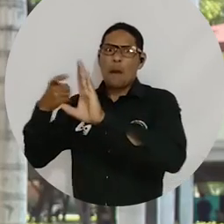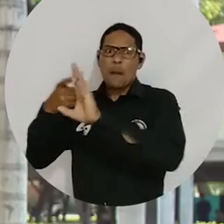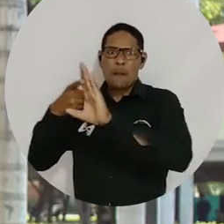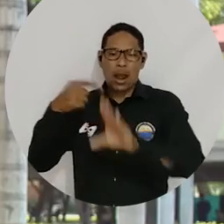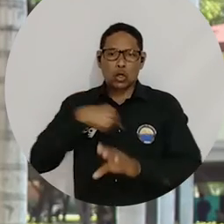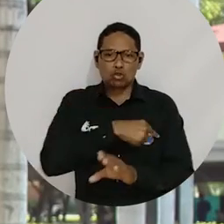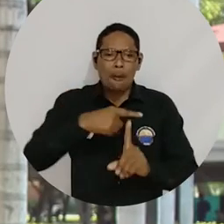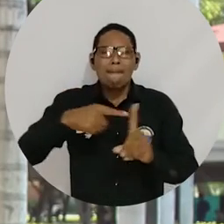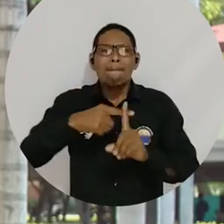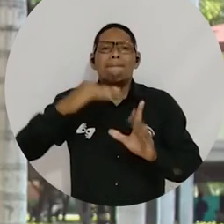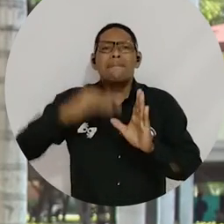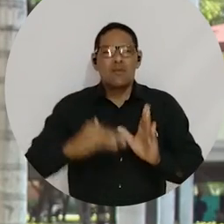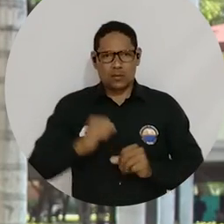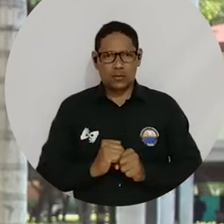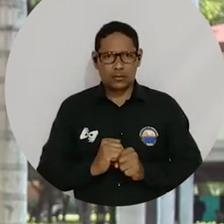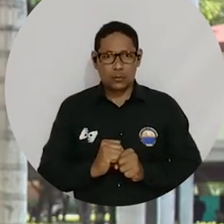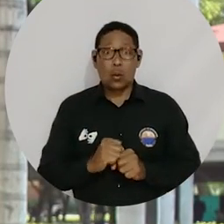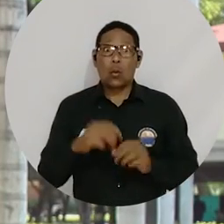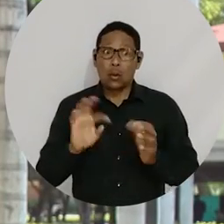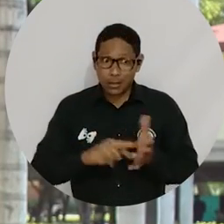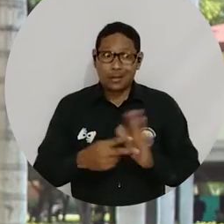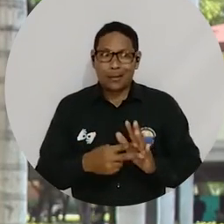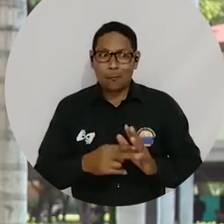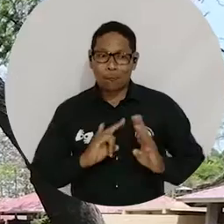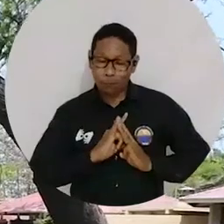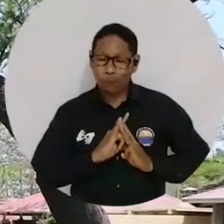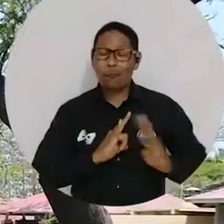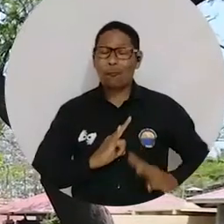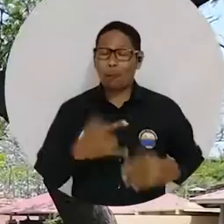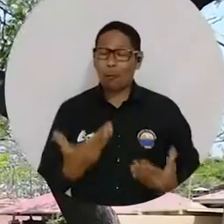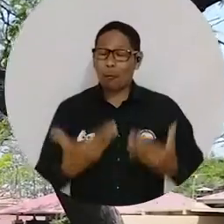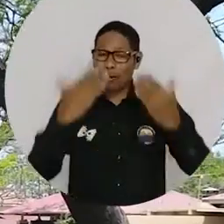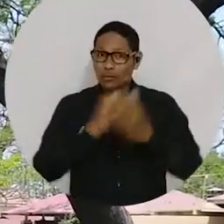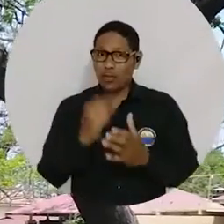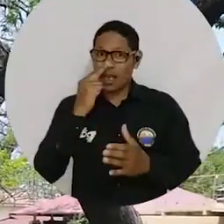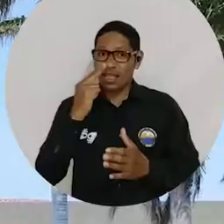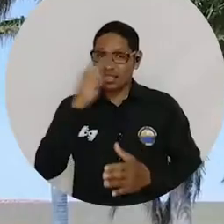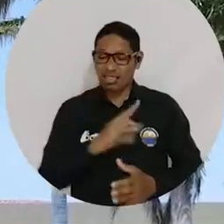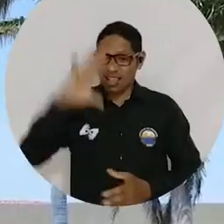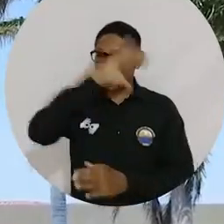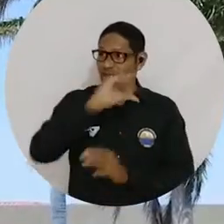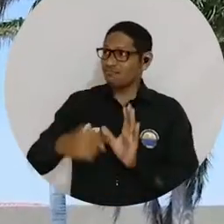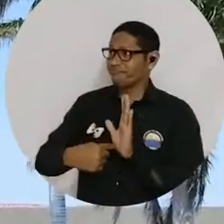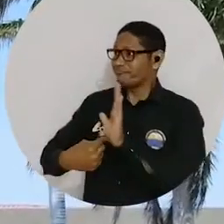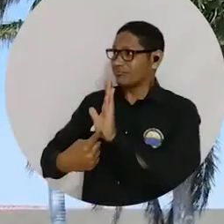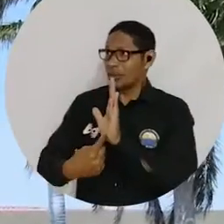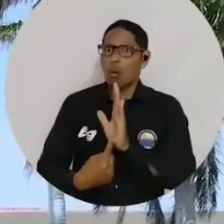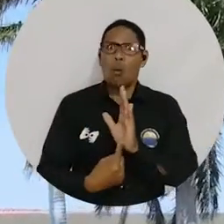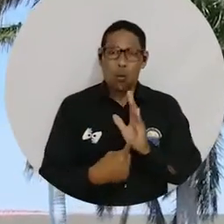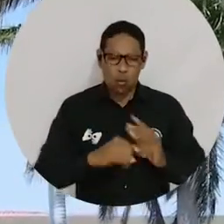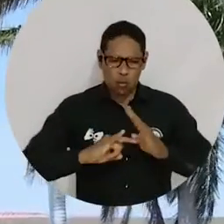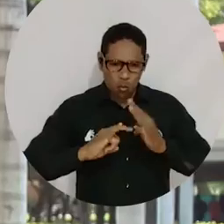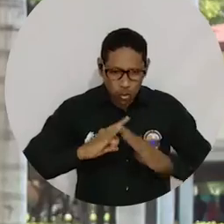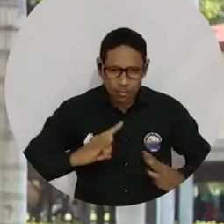Eso, por supuesto, nos llena de orgullo, porque pone nuevamente a la universidad en el ámbito nacional como líder e innovadora en